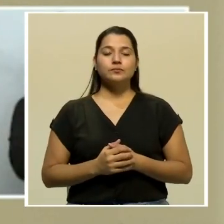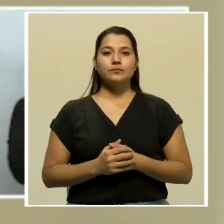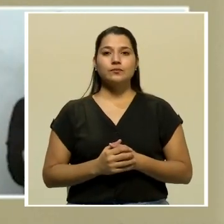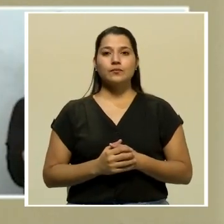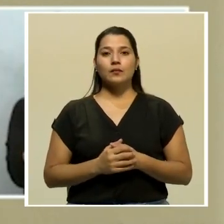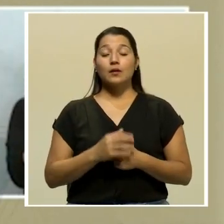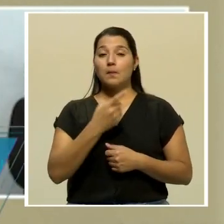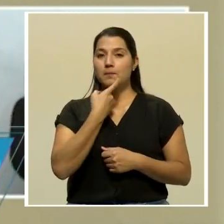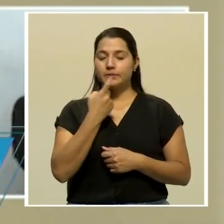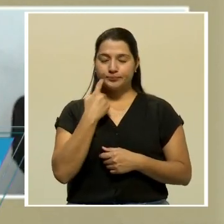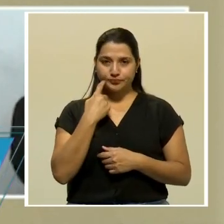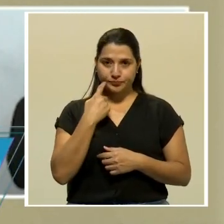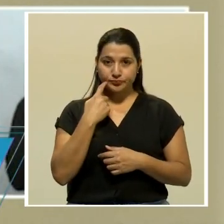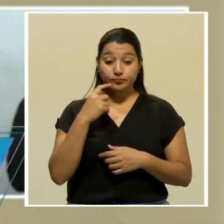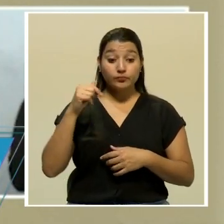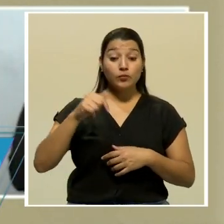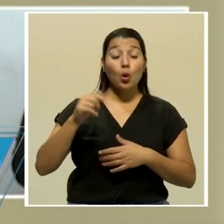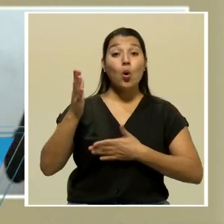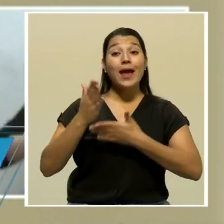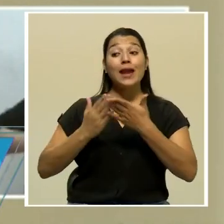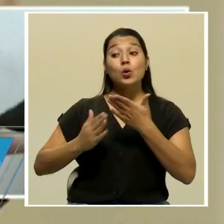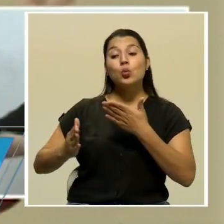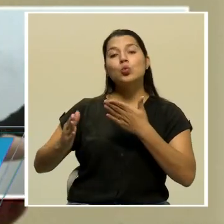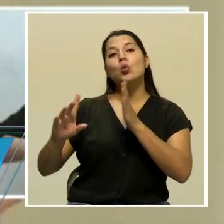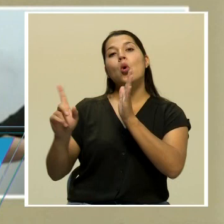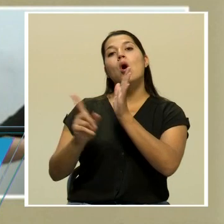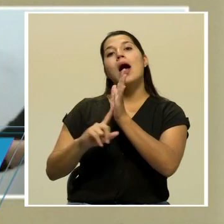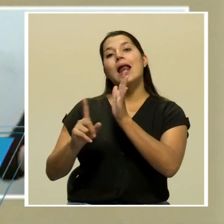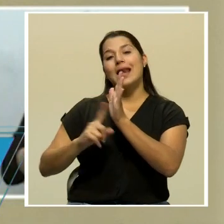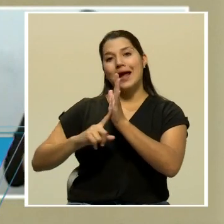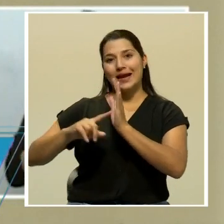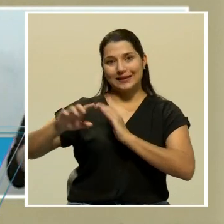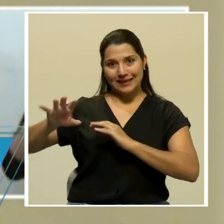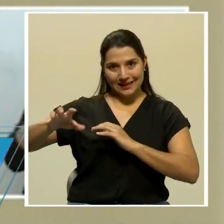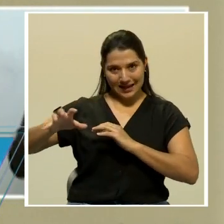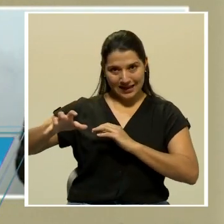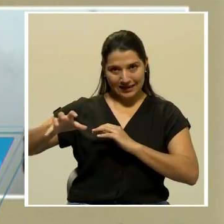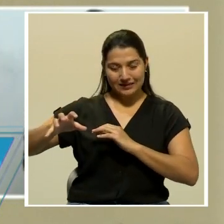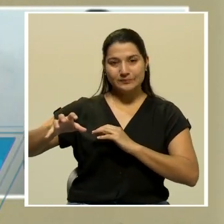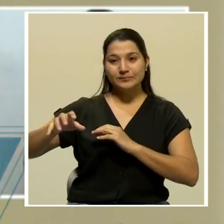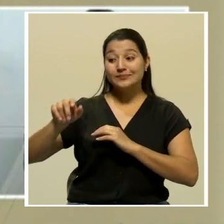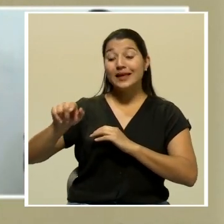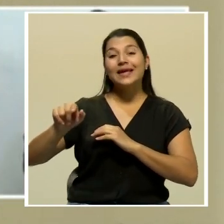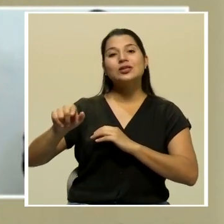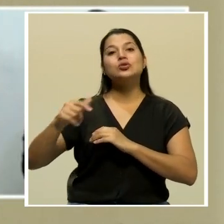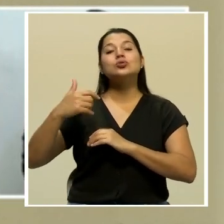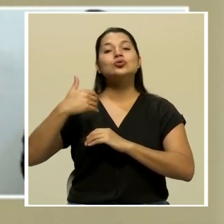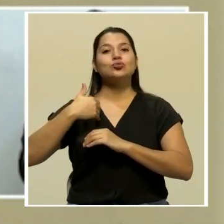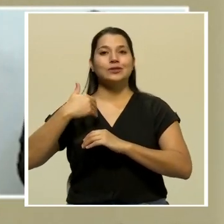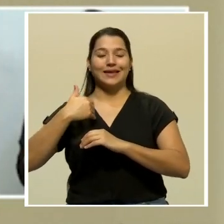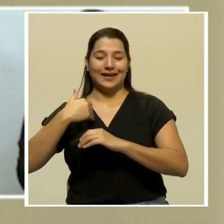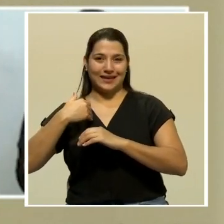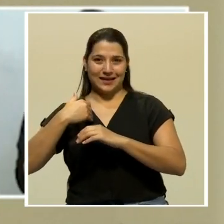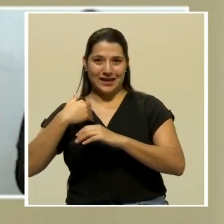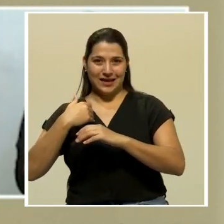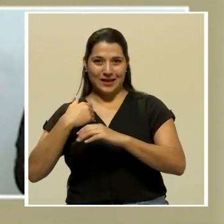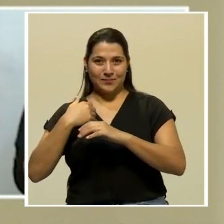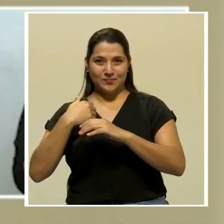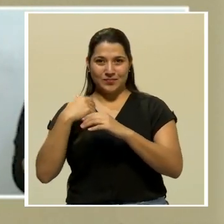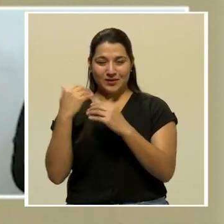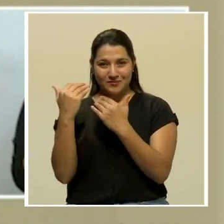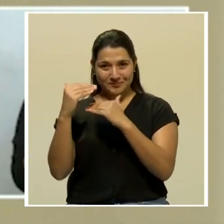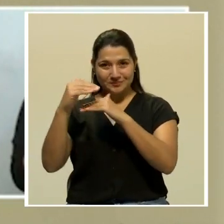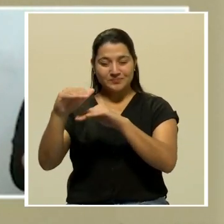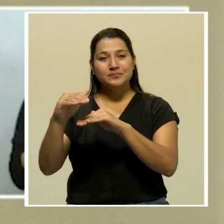que están bajo alerta naranja, los cuales hay medidas restrictivas mayores en términos